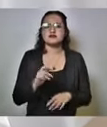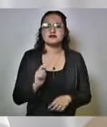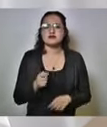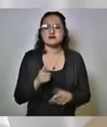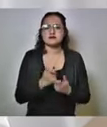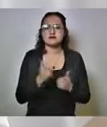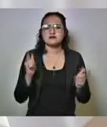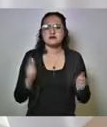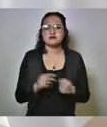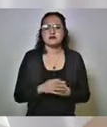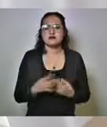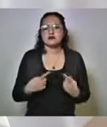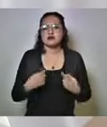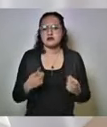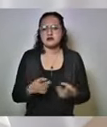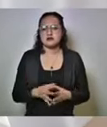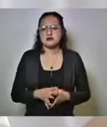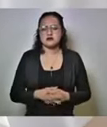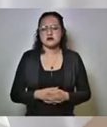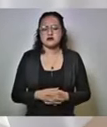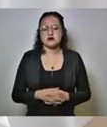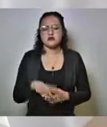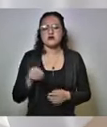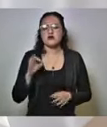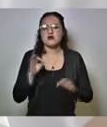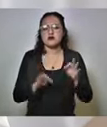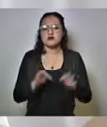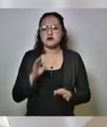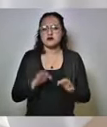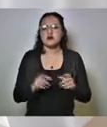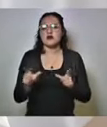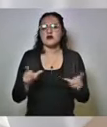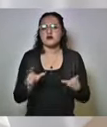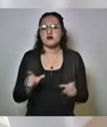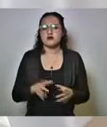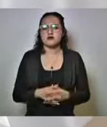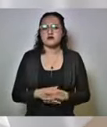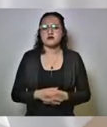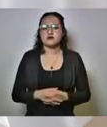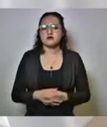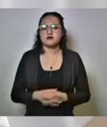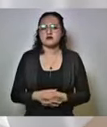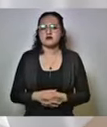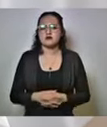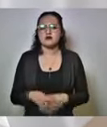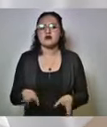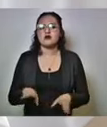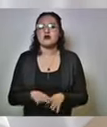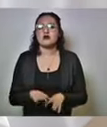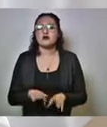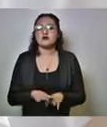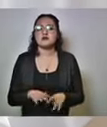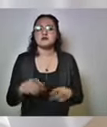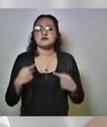libertades otorgadas por jueces o juezas de control en casos de delincuentes